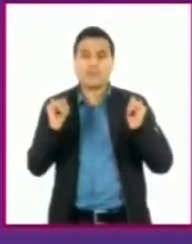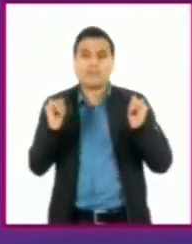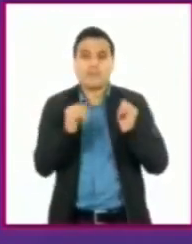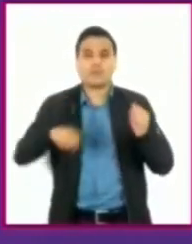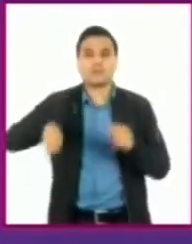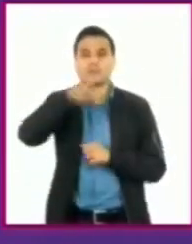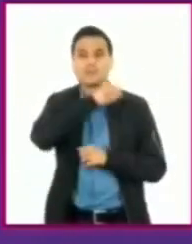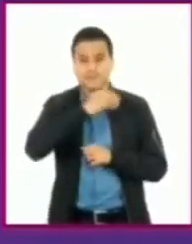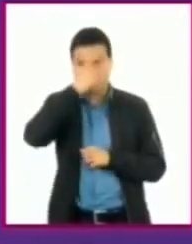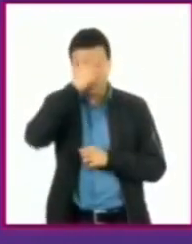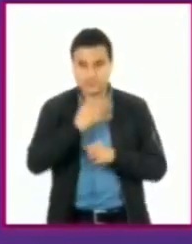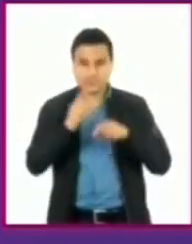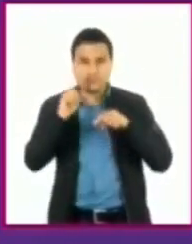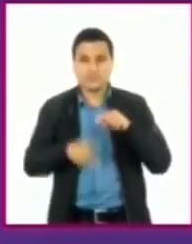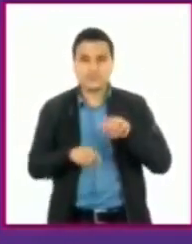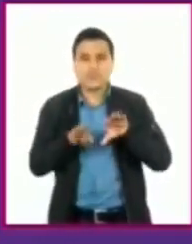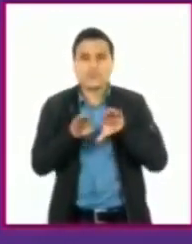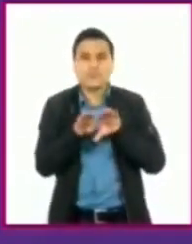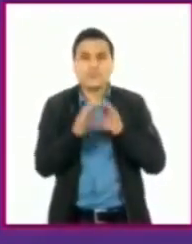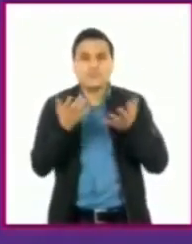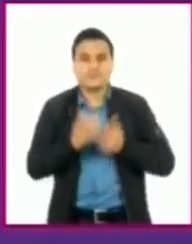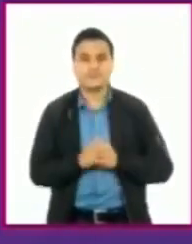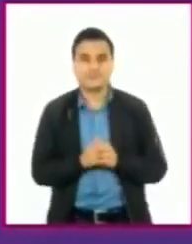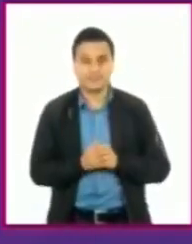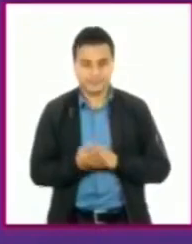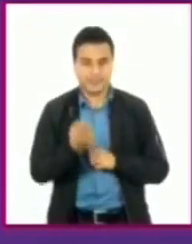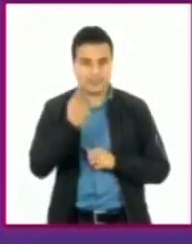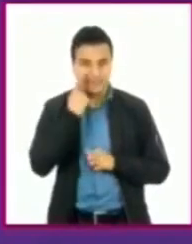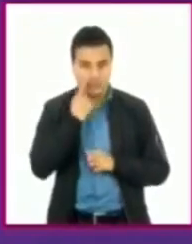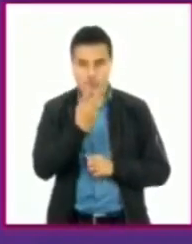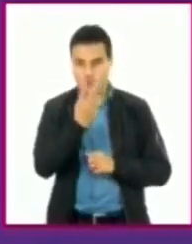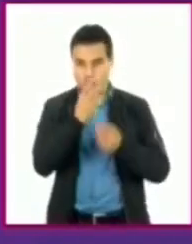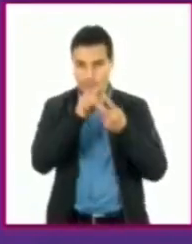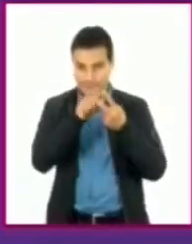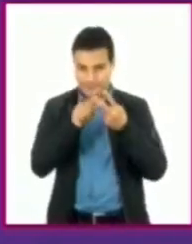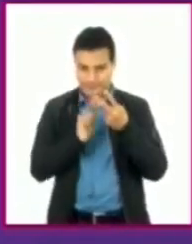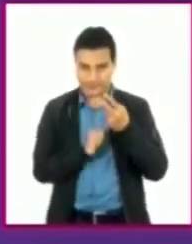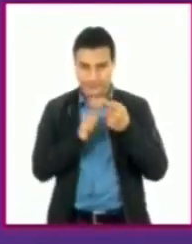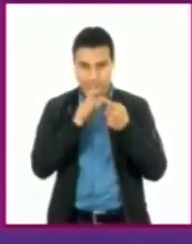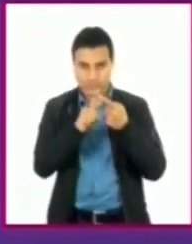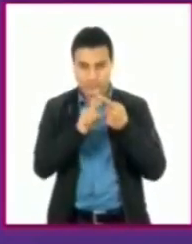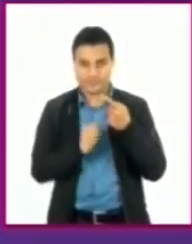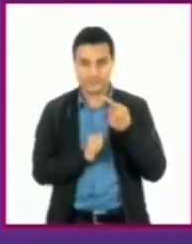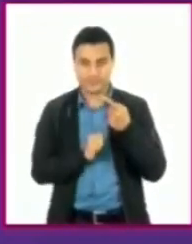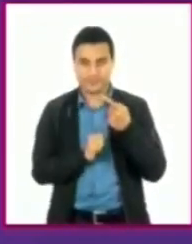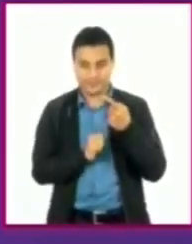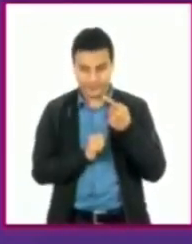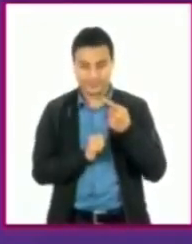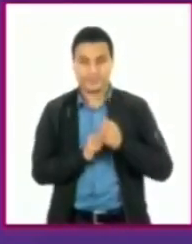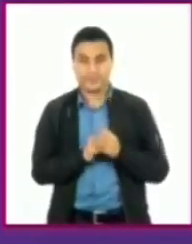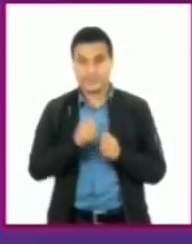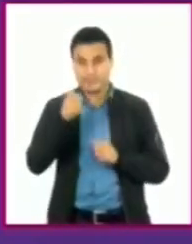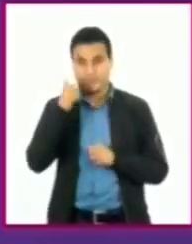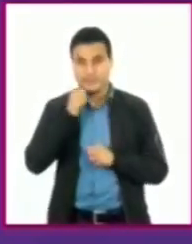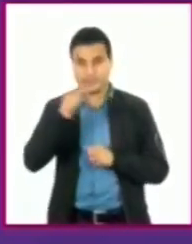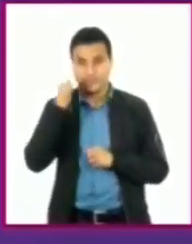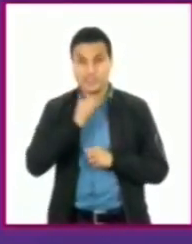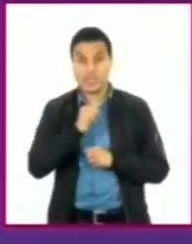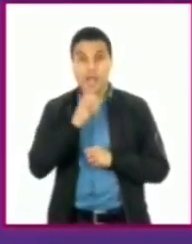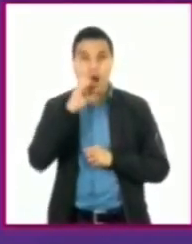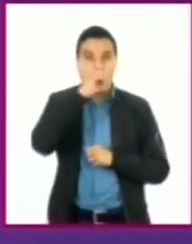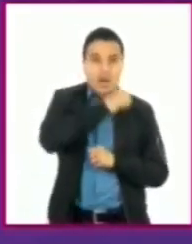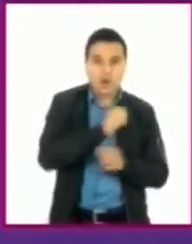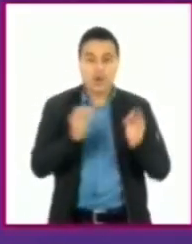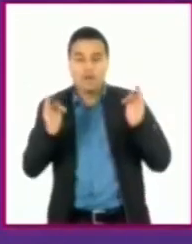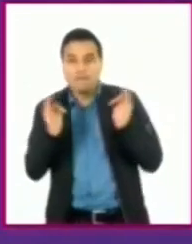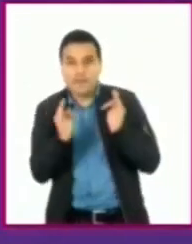del problema de la gripe y el resfriado común? Básicamente, bueno, dos cosas. Sería, obviamente, tratar de evitar lo más posible los cambios brusos de temperatura